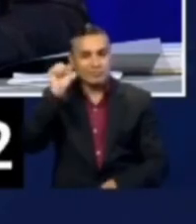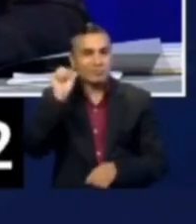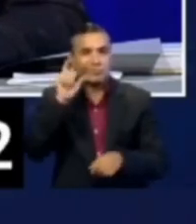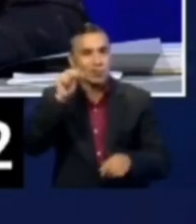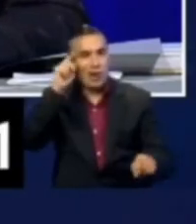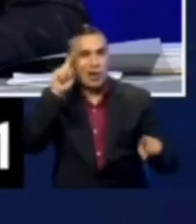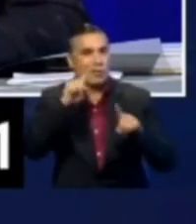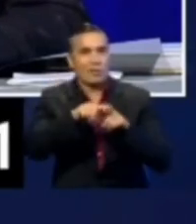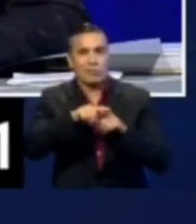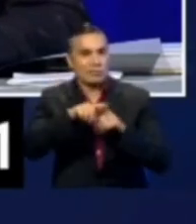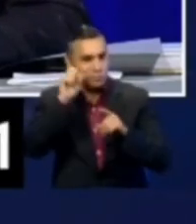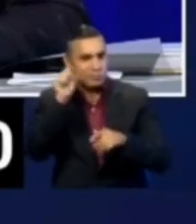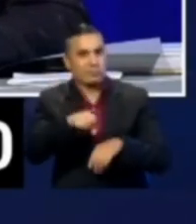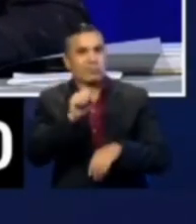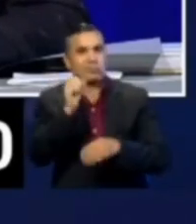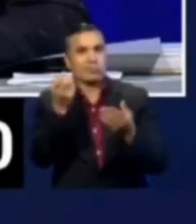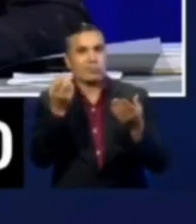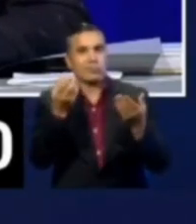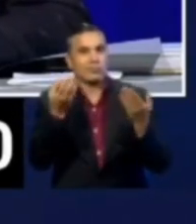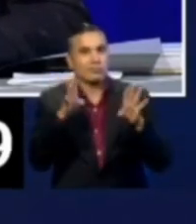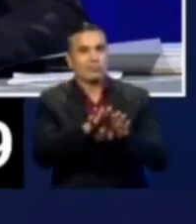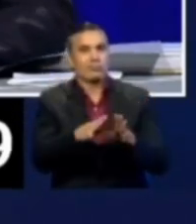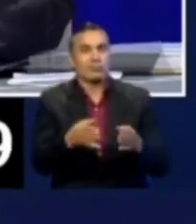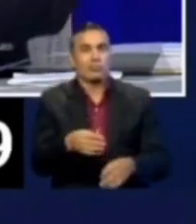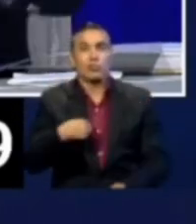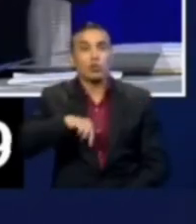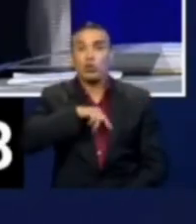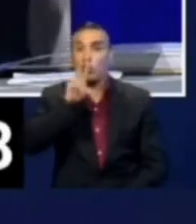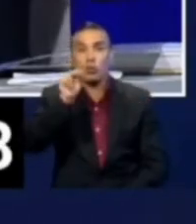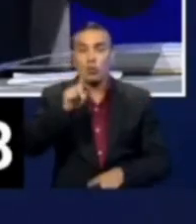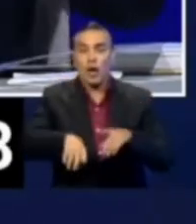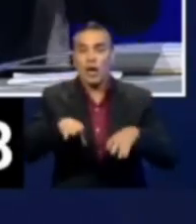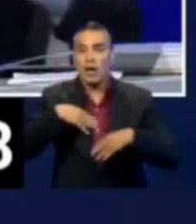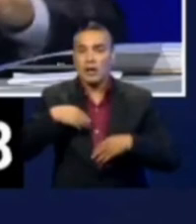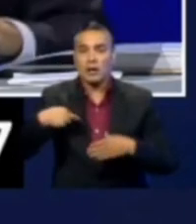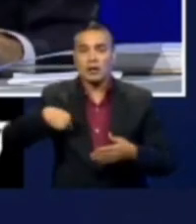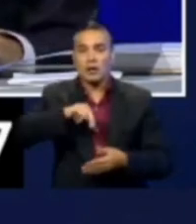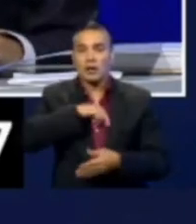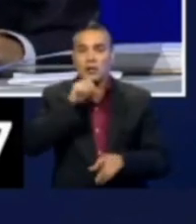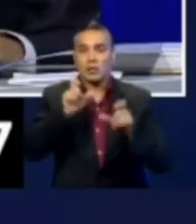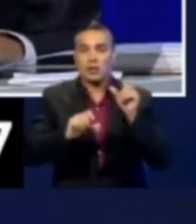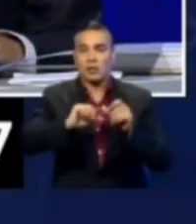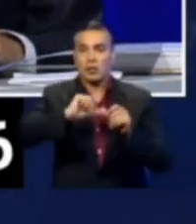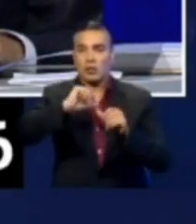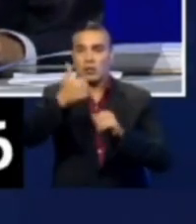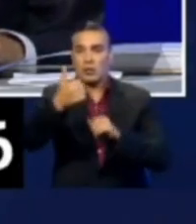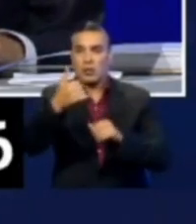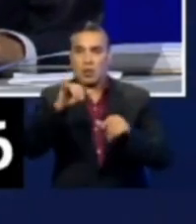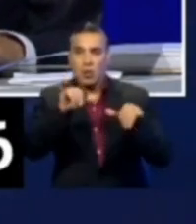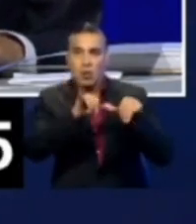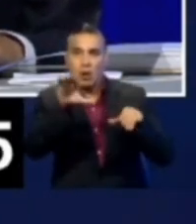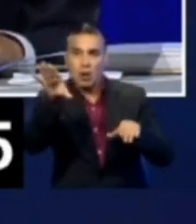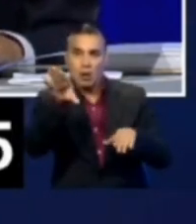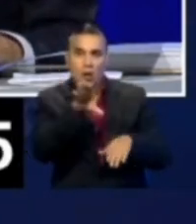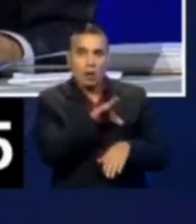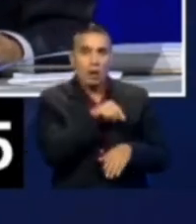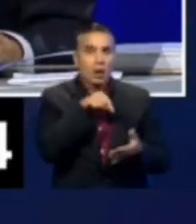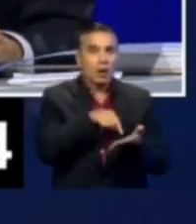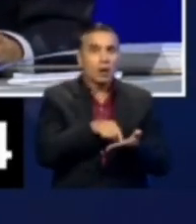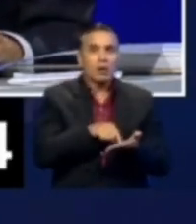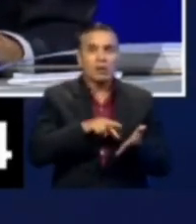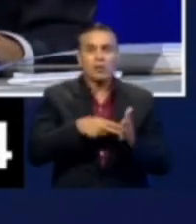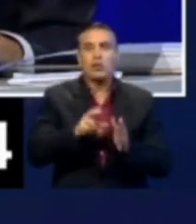esas dictaduras, porque no podemos permitir en la región el contagio de aquella mala práctica, de los que no